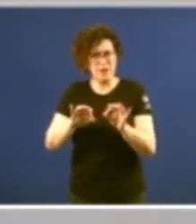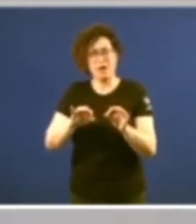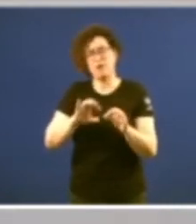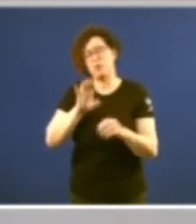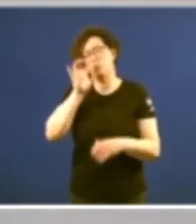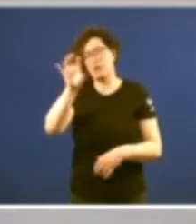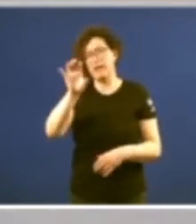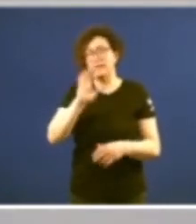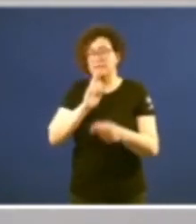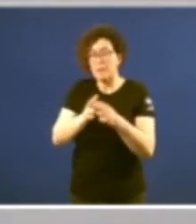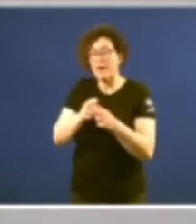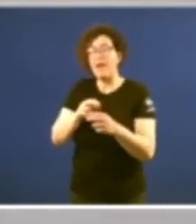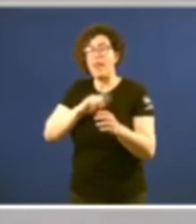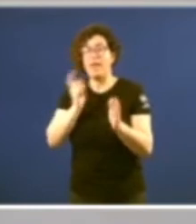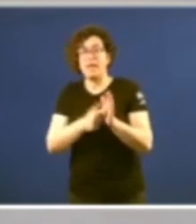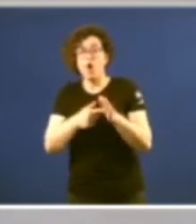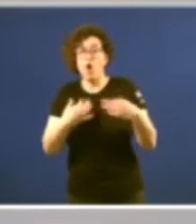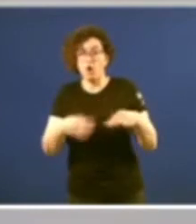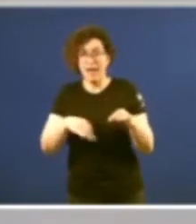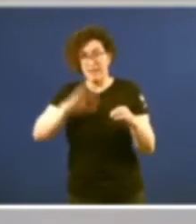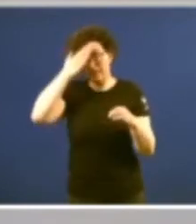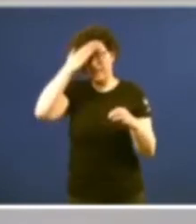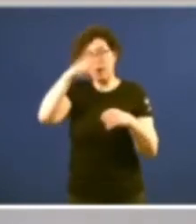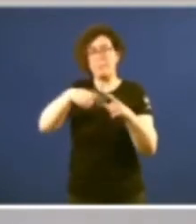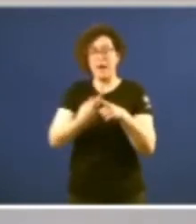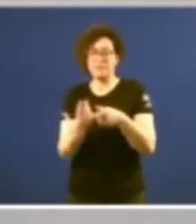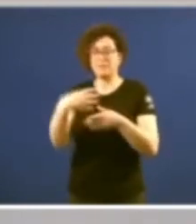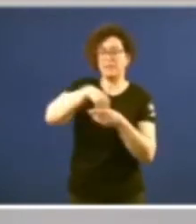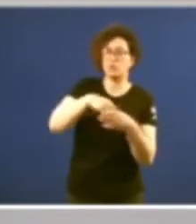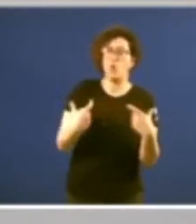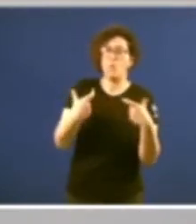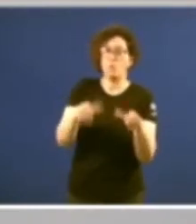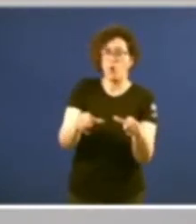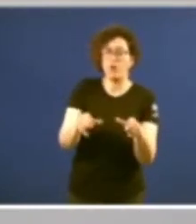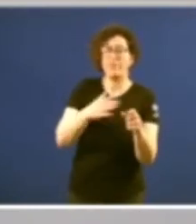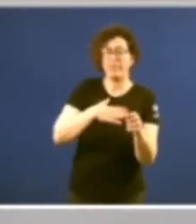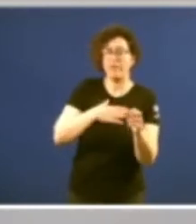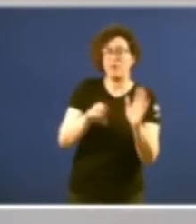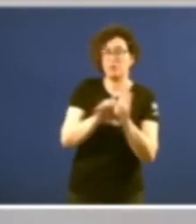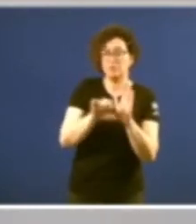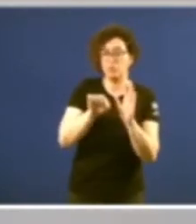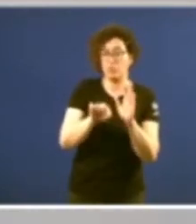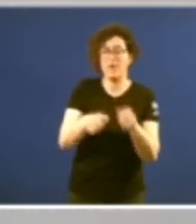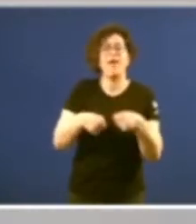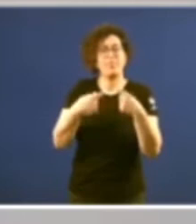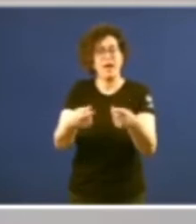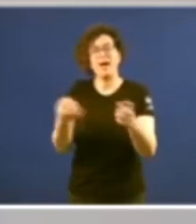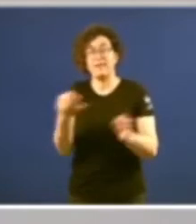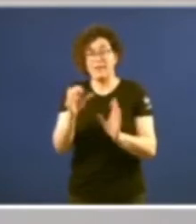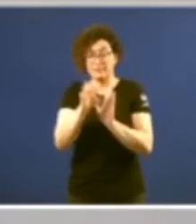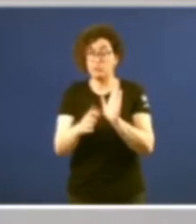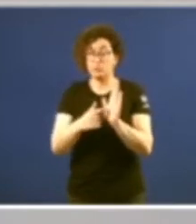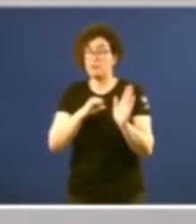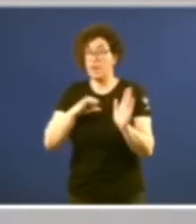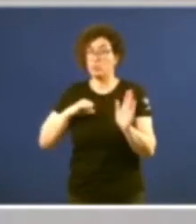reserva de lei orgánica, a inserción en el bloque de la constitucionalidade, dota aos Estatutos de